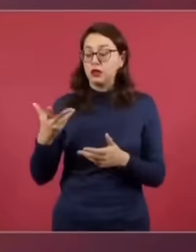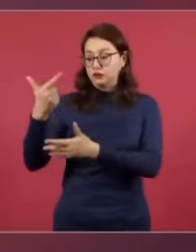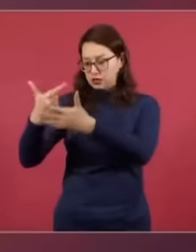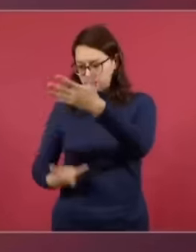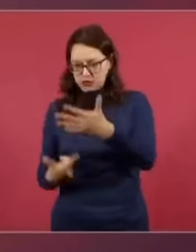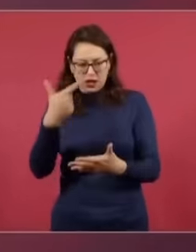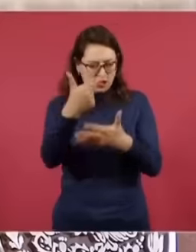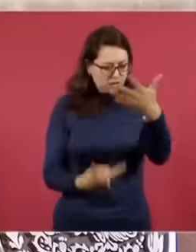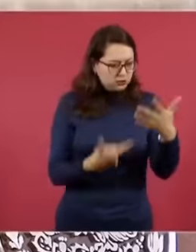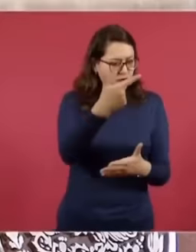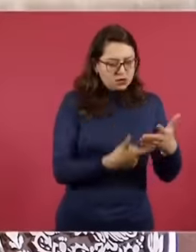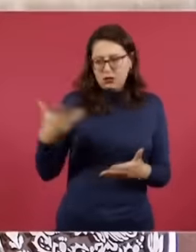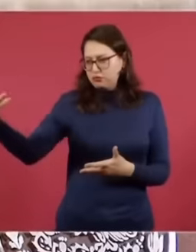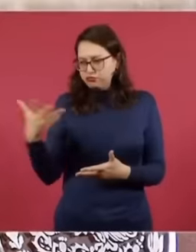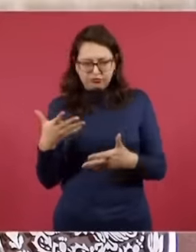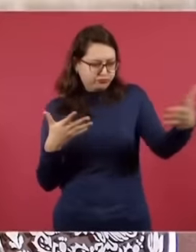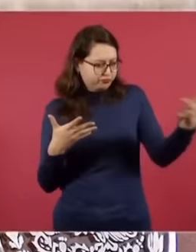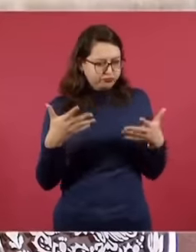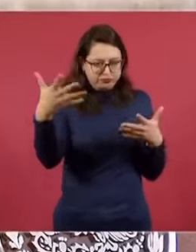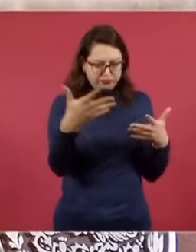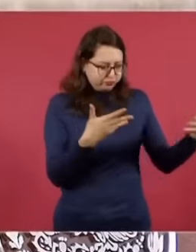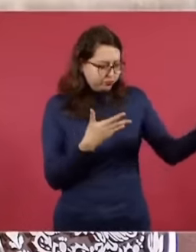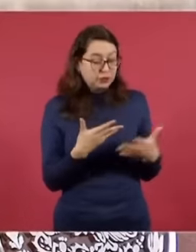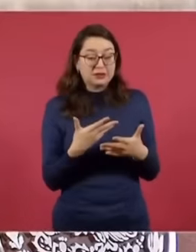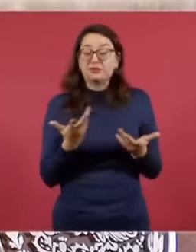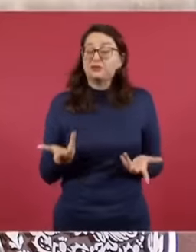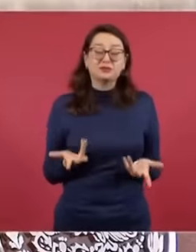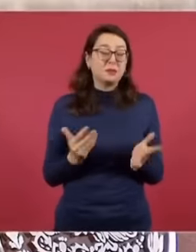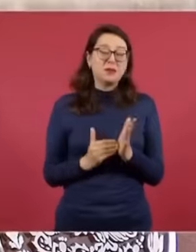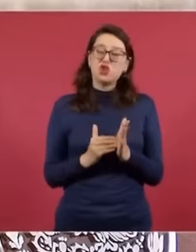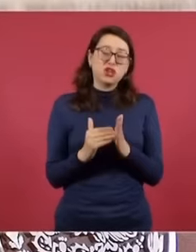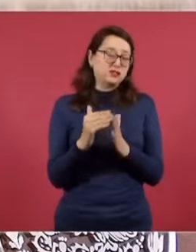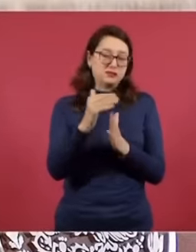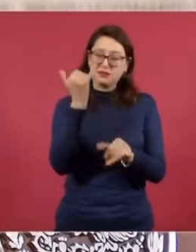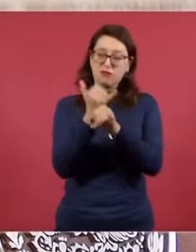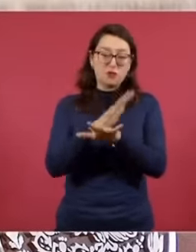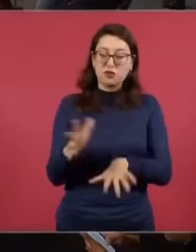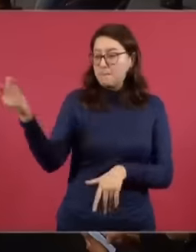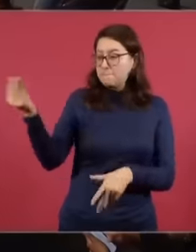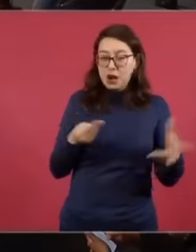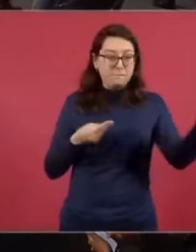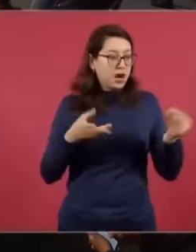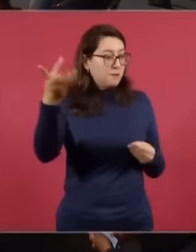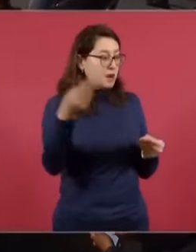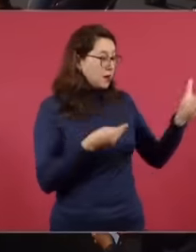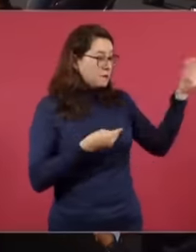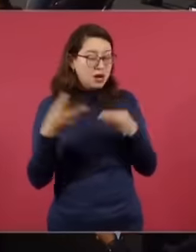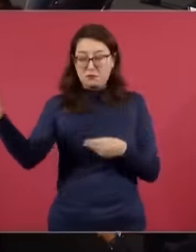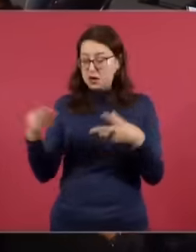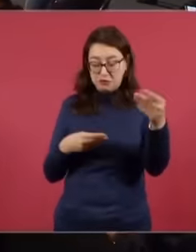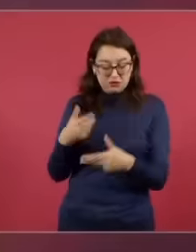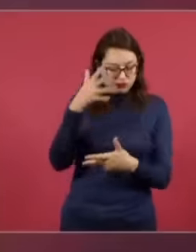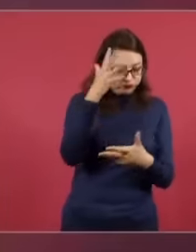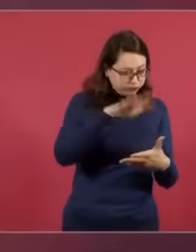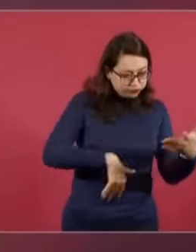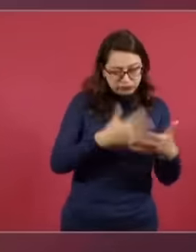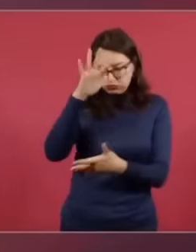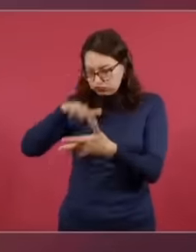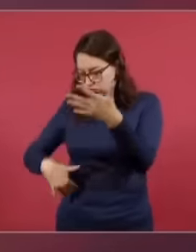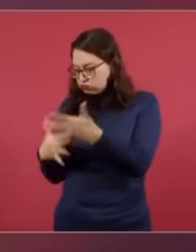datos que la vez pasada se puso, ahora sí que el dato, fueron millones de datos cruzados, estamos convocando a que la ciudadanía, a que las personas